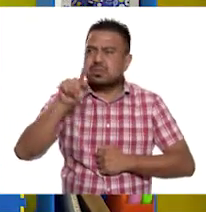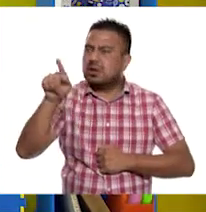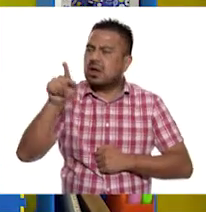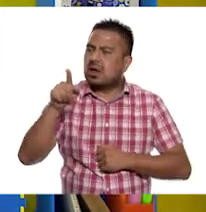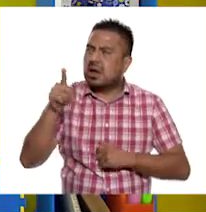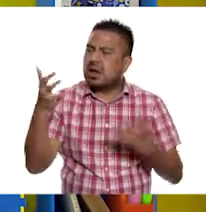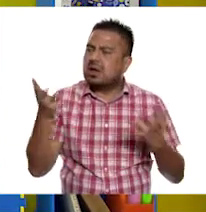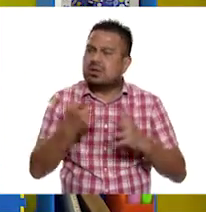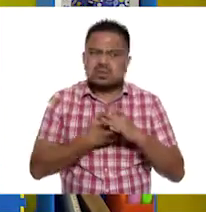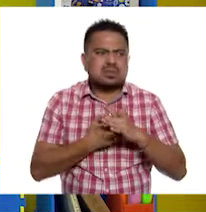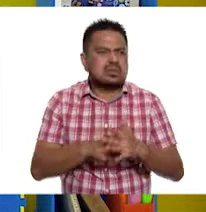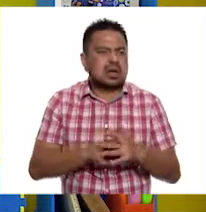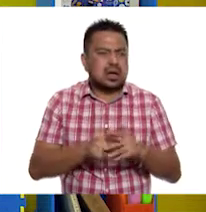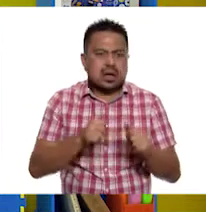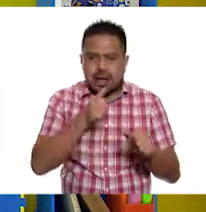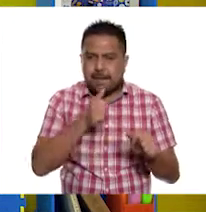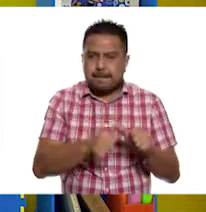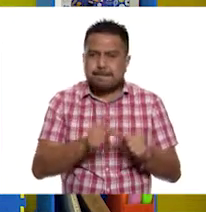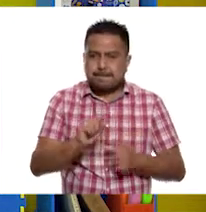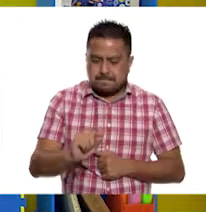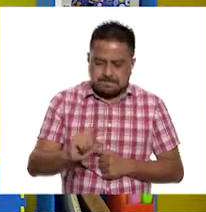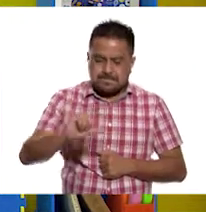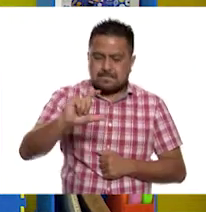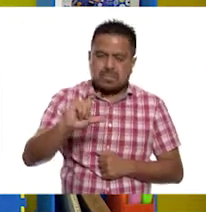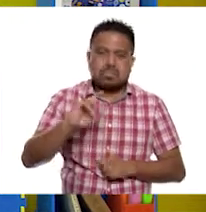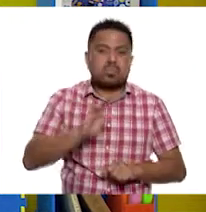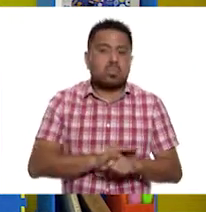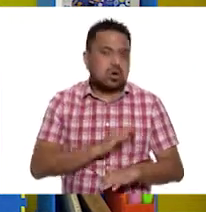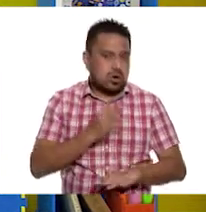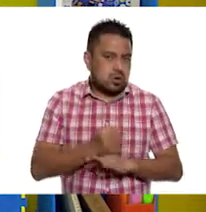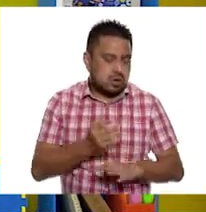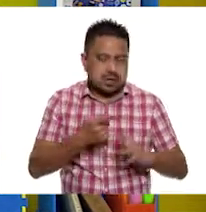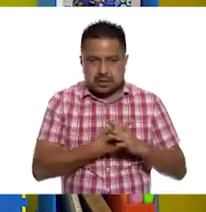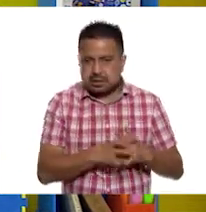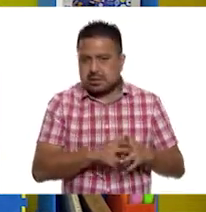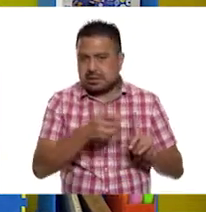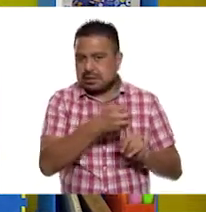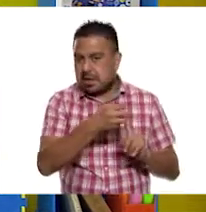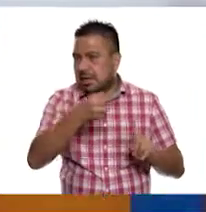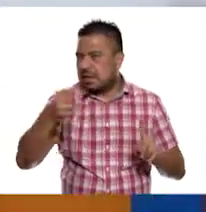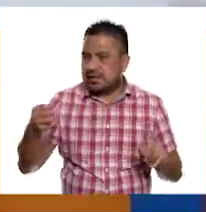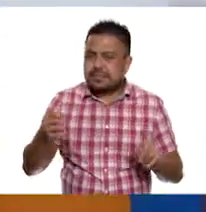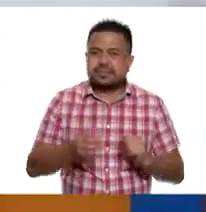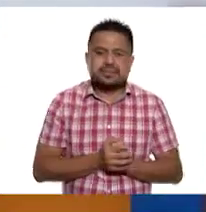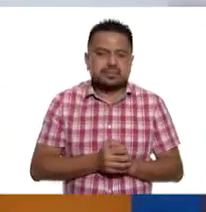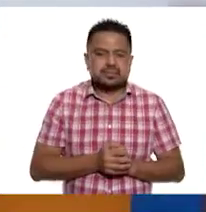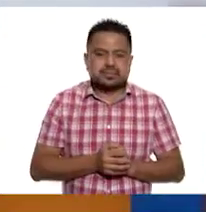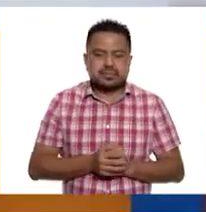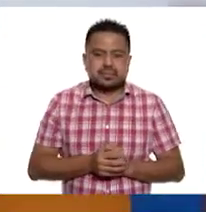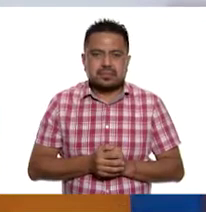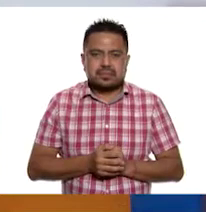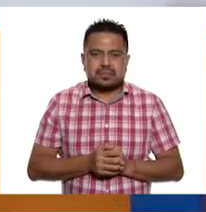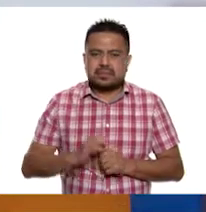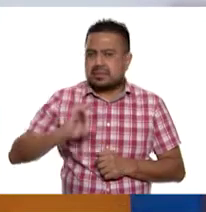Comenzaste con una letra mayúscula, porque estamos iniciando una frase. La C